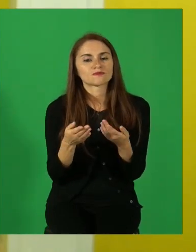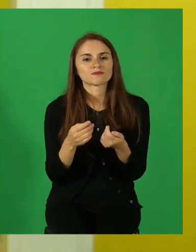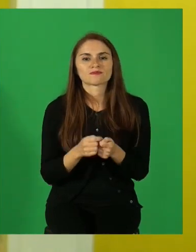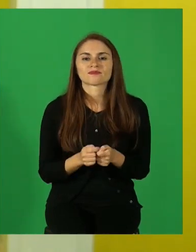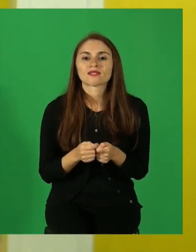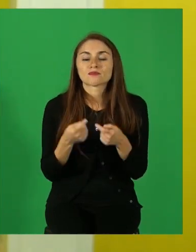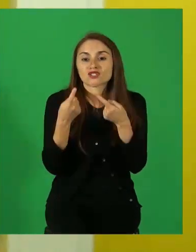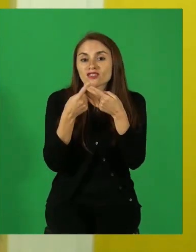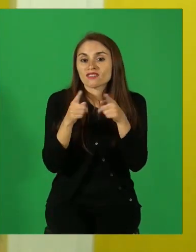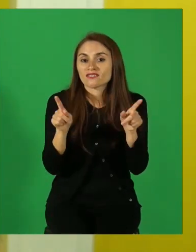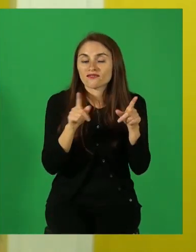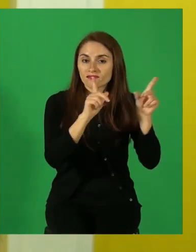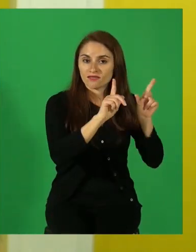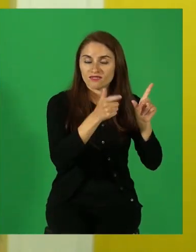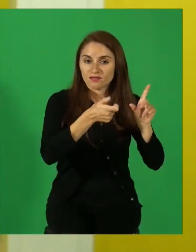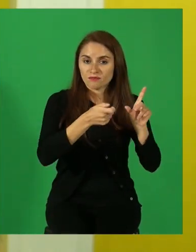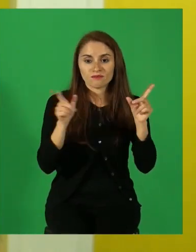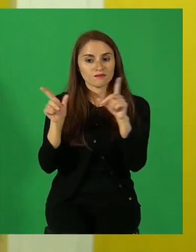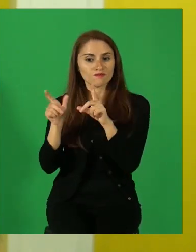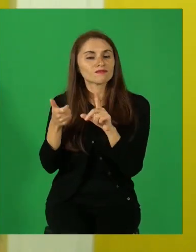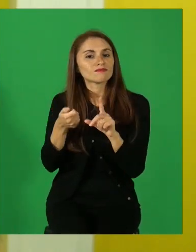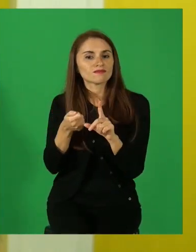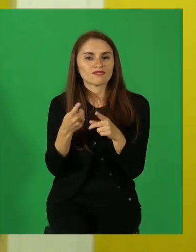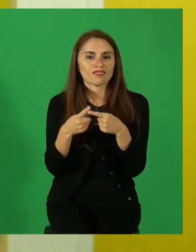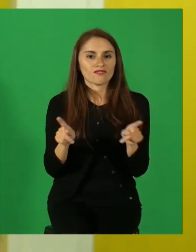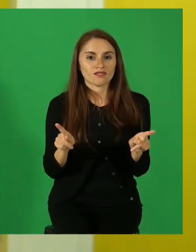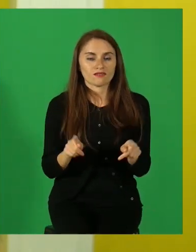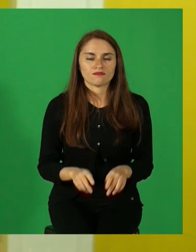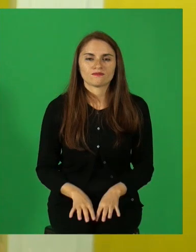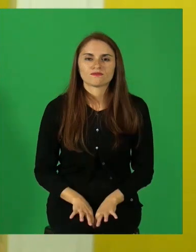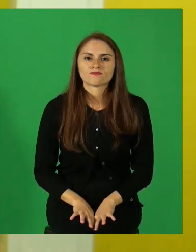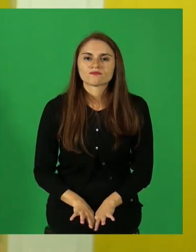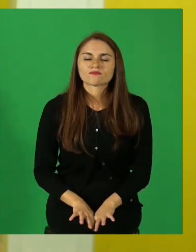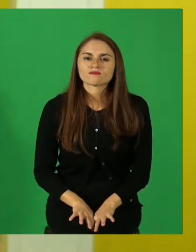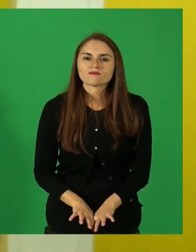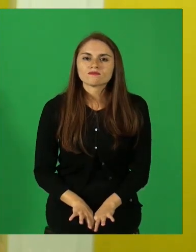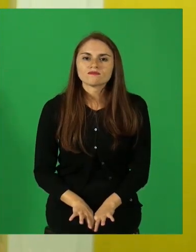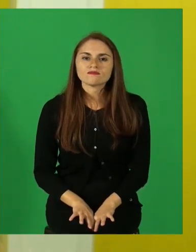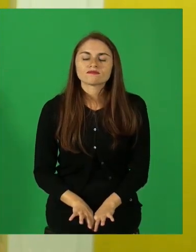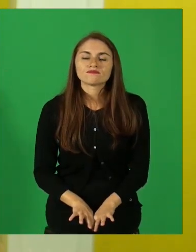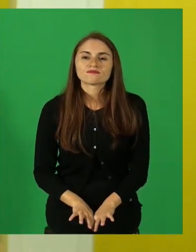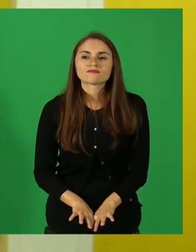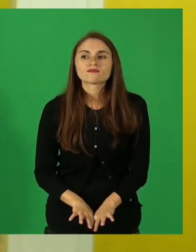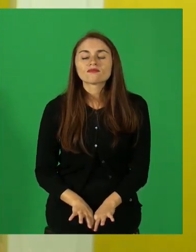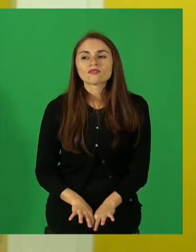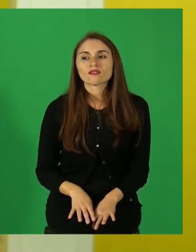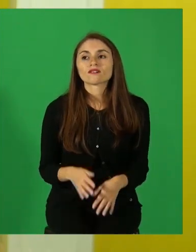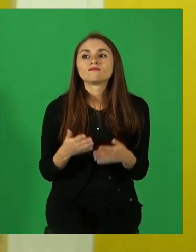distintas. Y eso es lo que vamos a trabajar. Si me ayuda un poco,